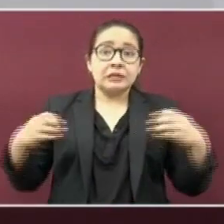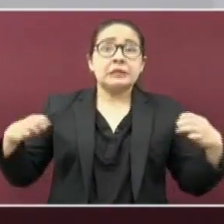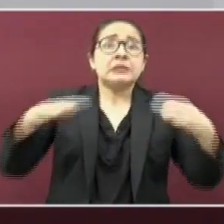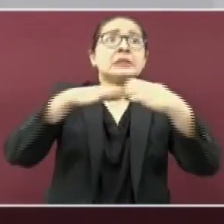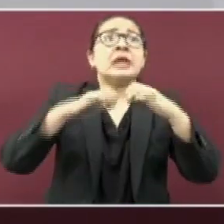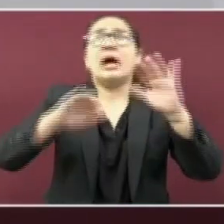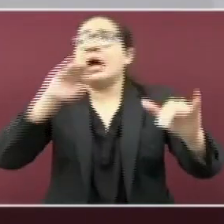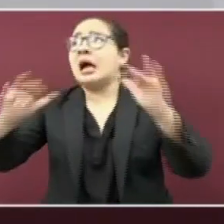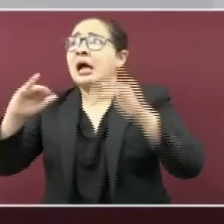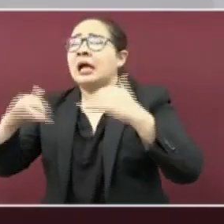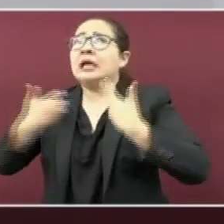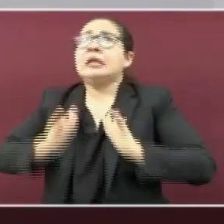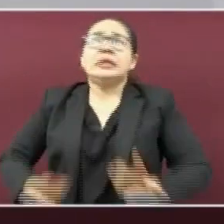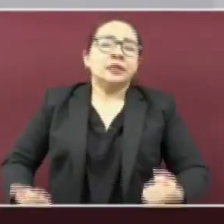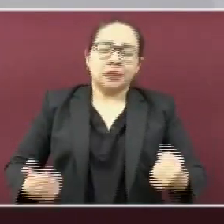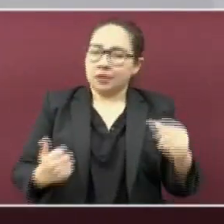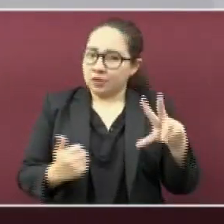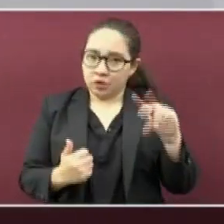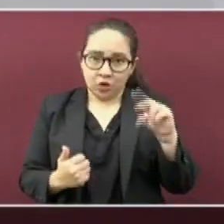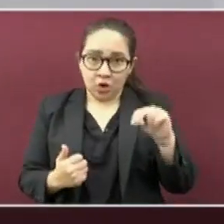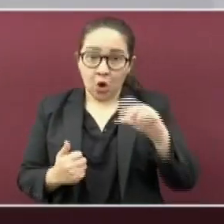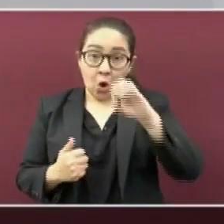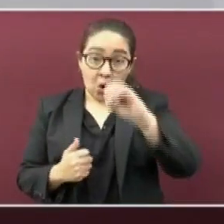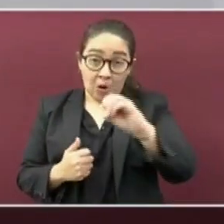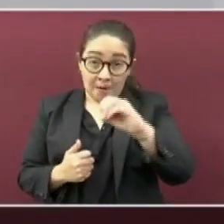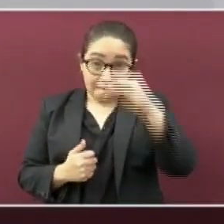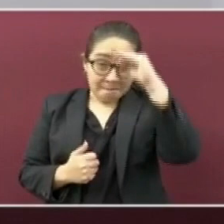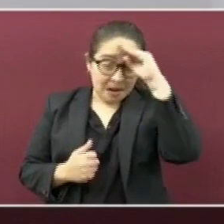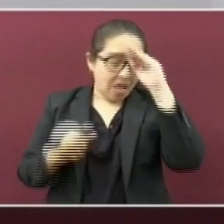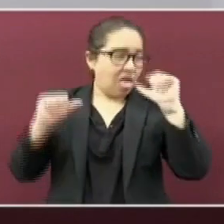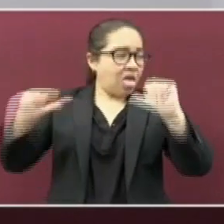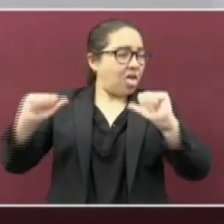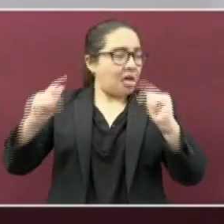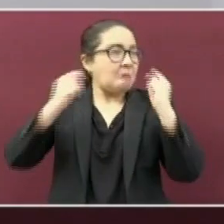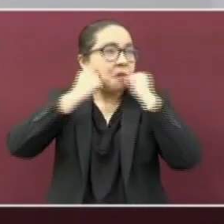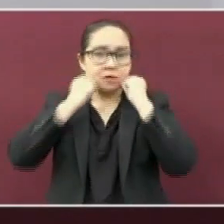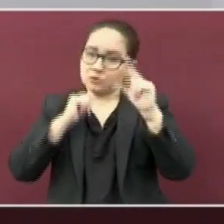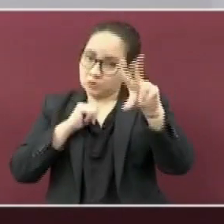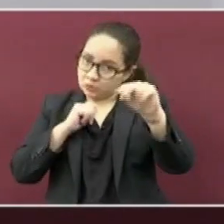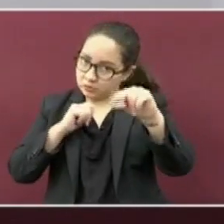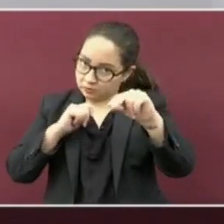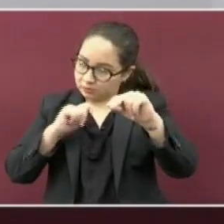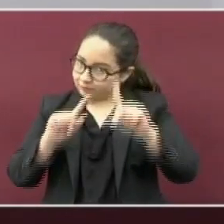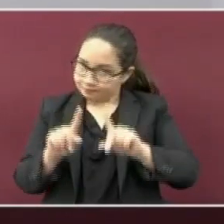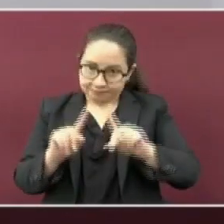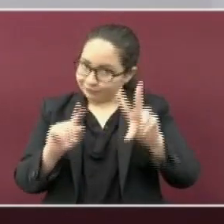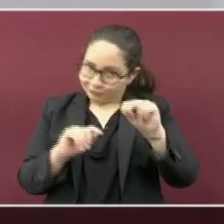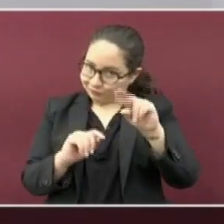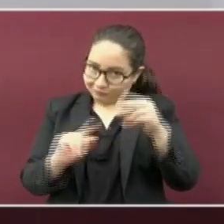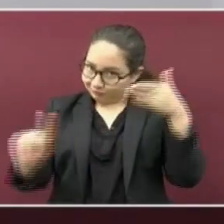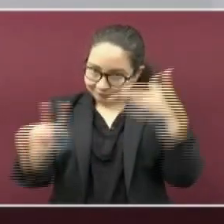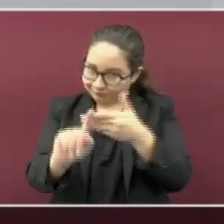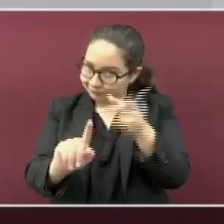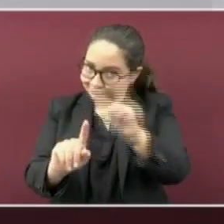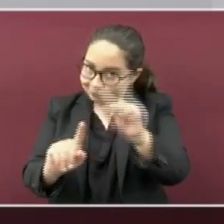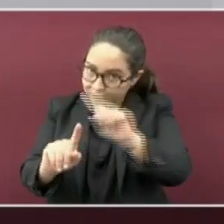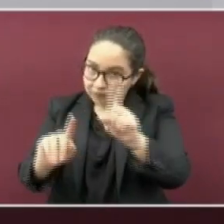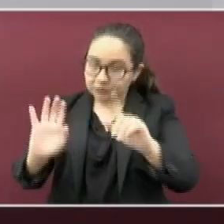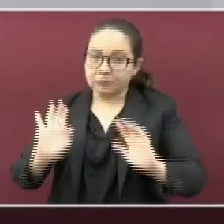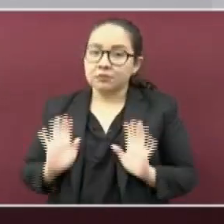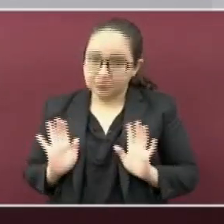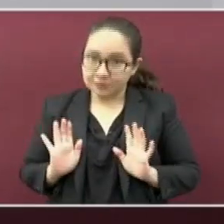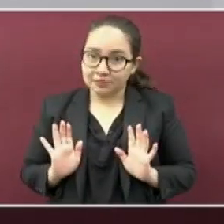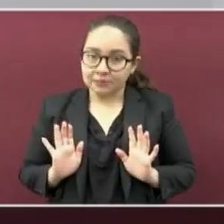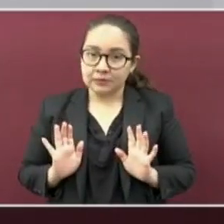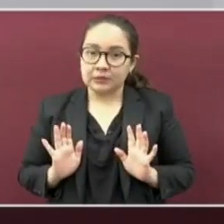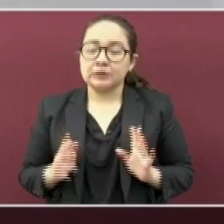y tampoco para que caigan en el exceso de confianza. Porque no se trata de eso, no se